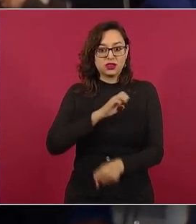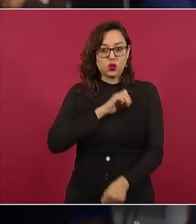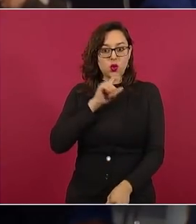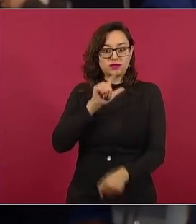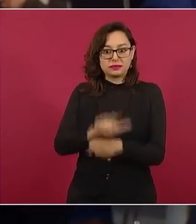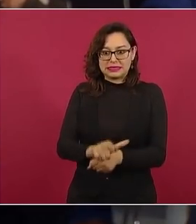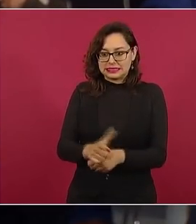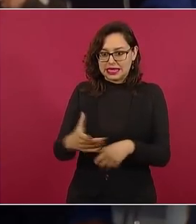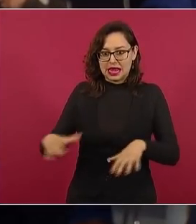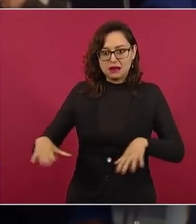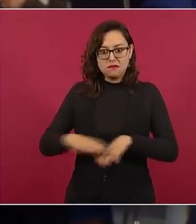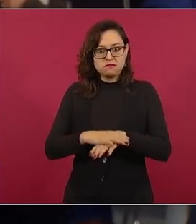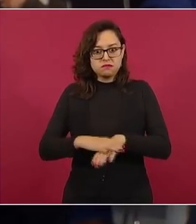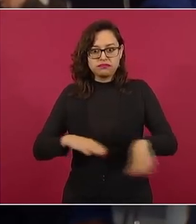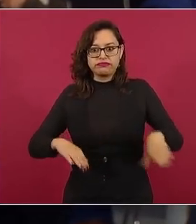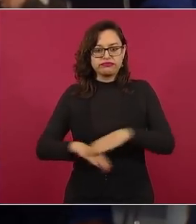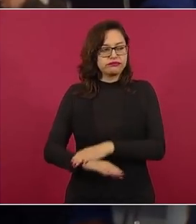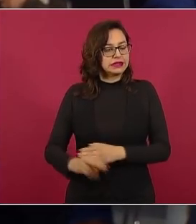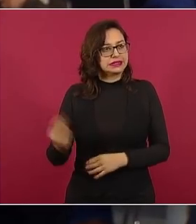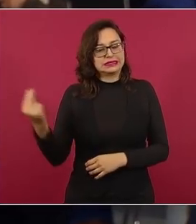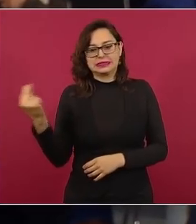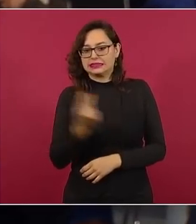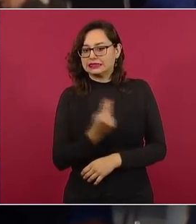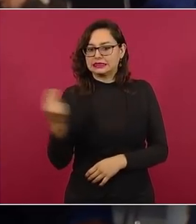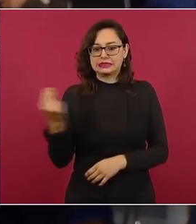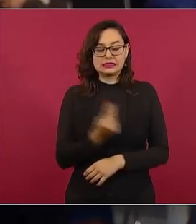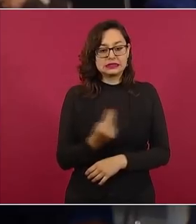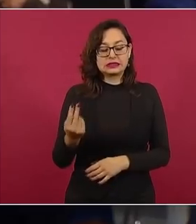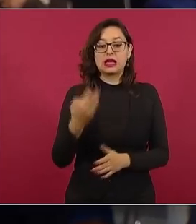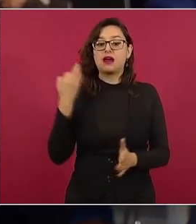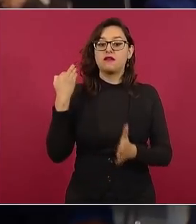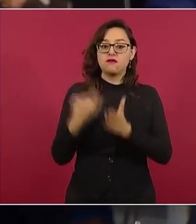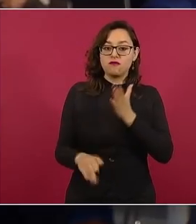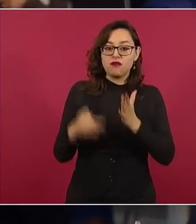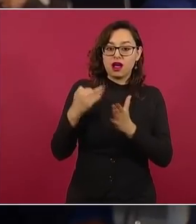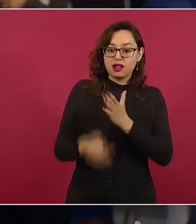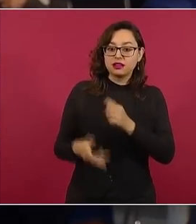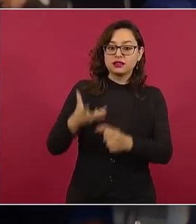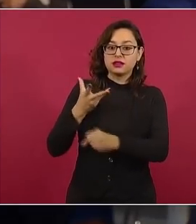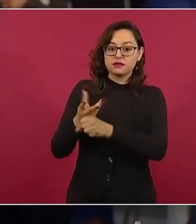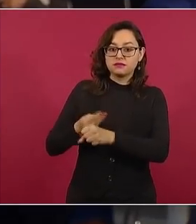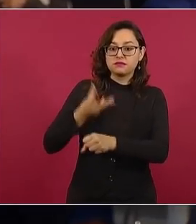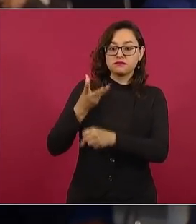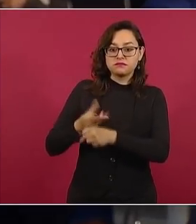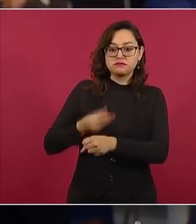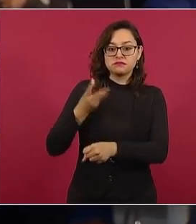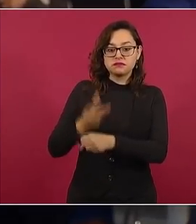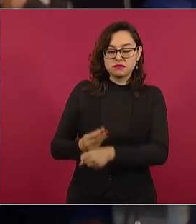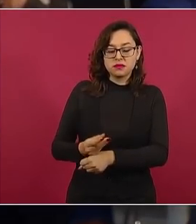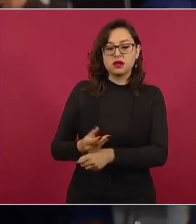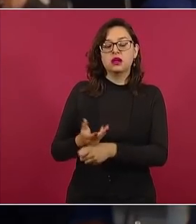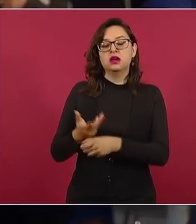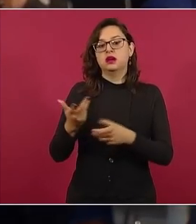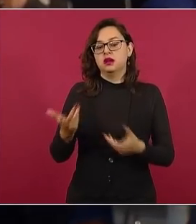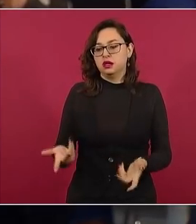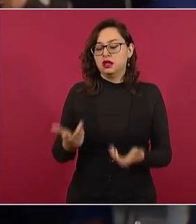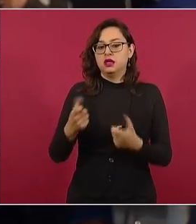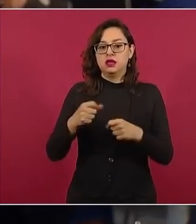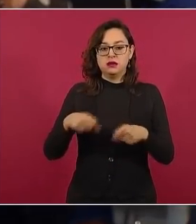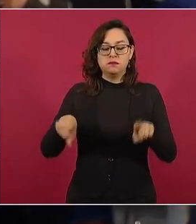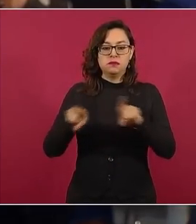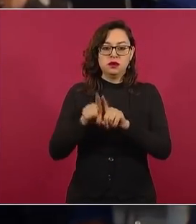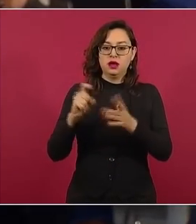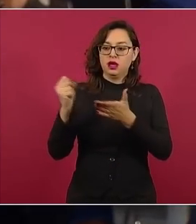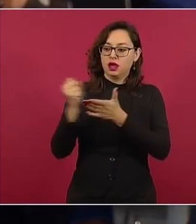plantas, que no hay mantenimiento, sobre todo en el asunto de las refinerías y que tampoco se han liberado los créditos que